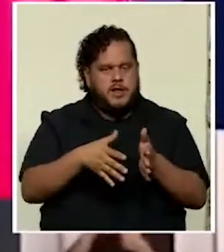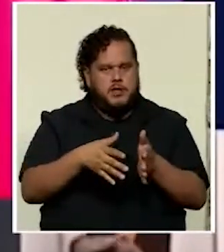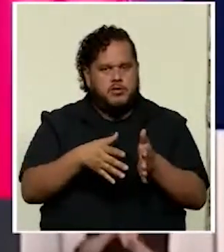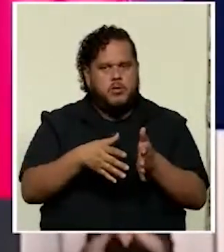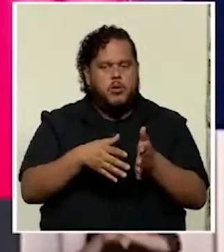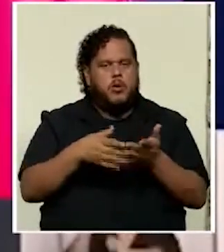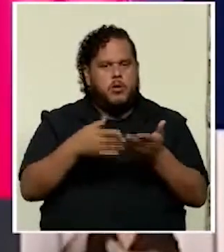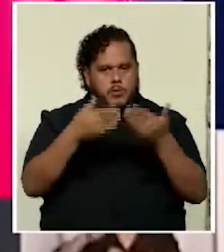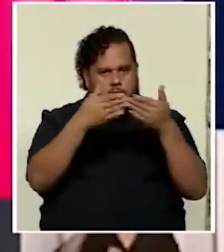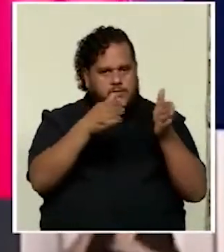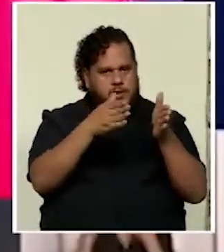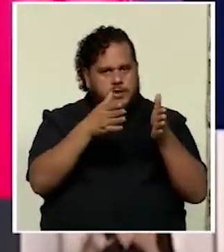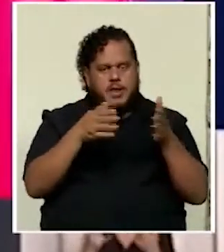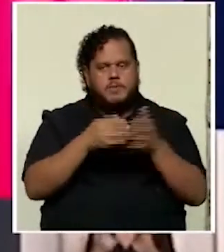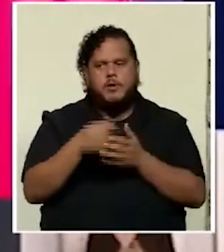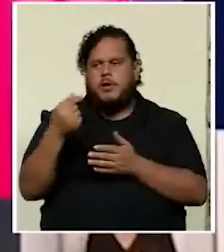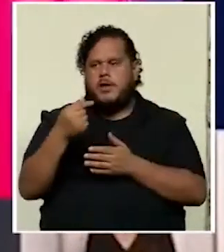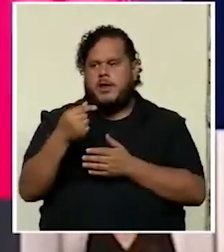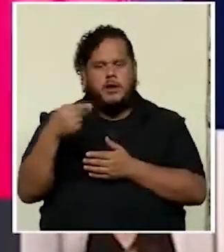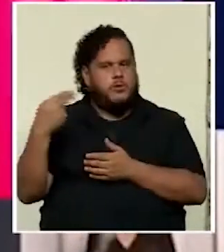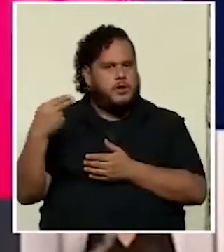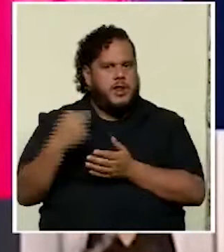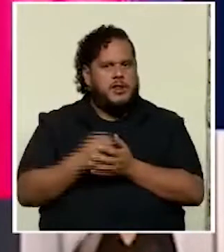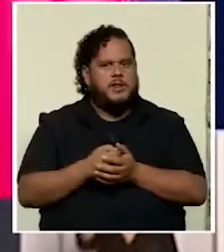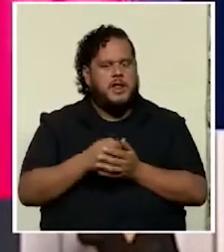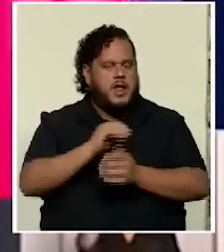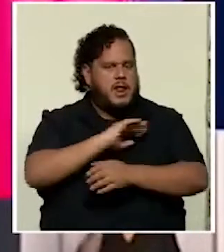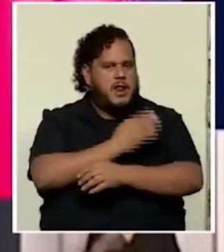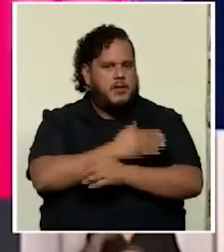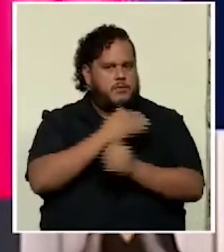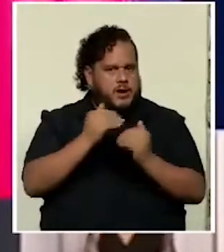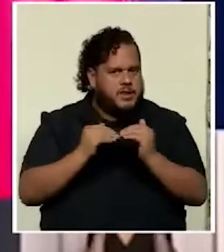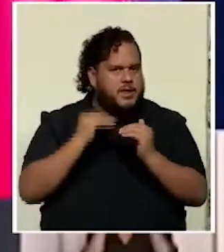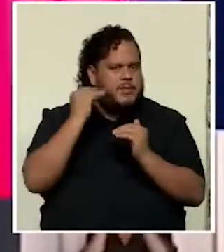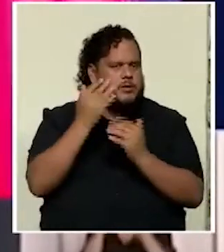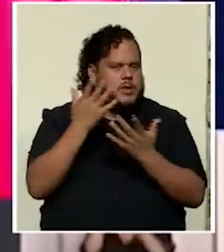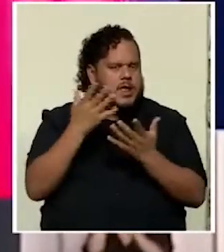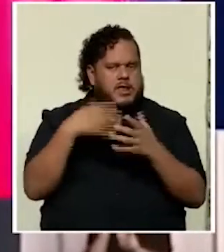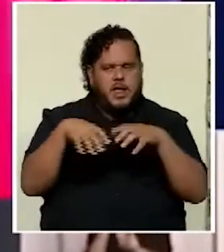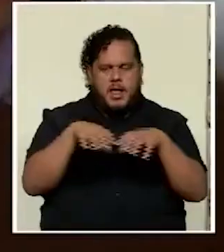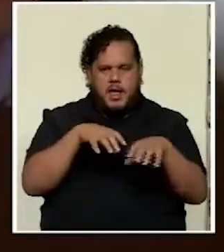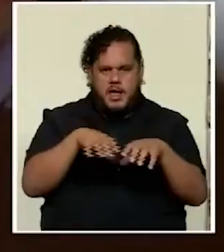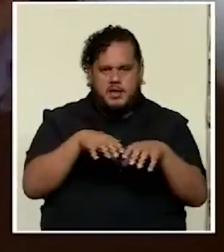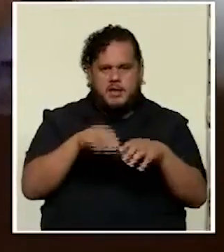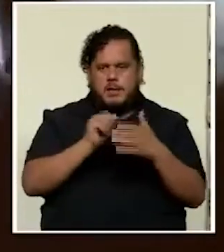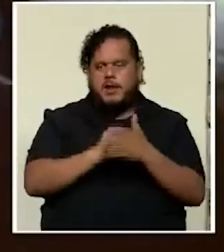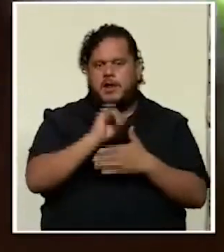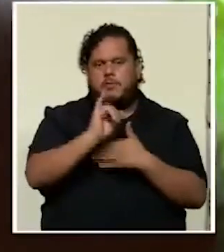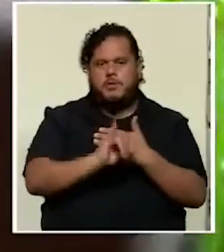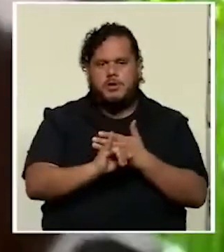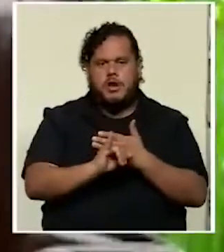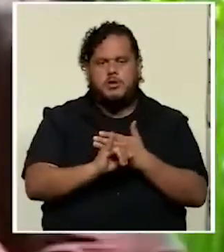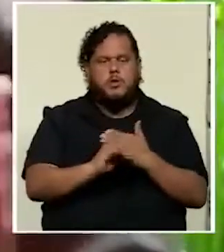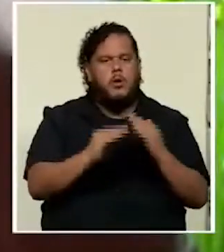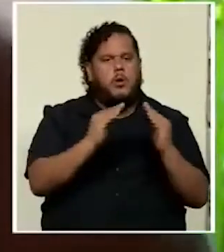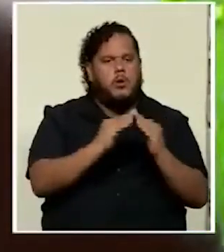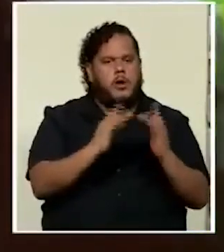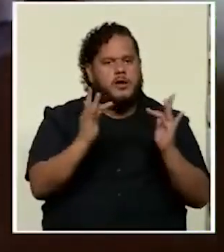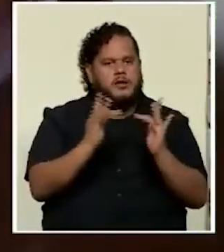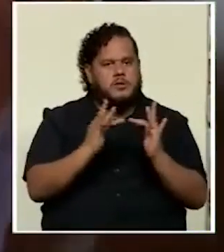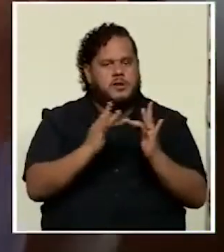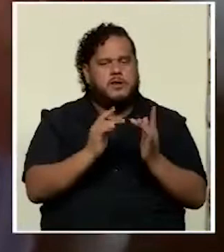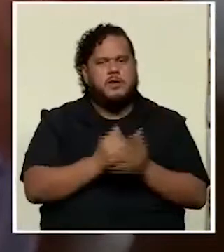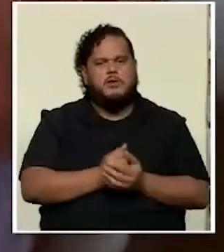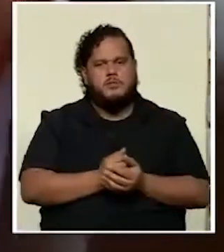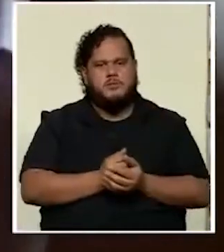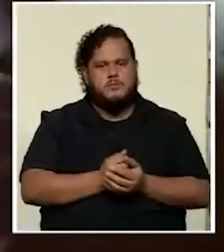Frente Amplio Gerardo Hernández la apuesta mayor es a reactivar el proyecto Hogares Conectados